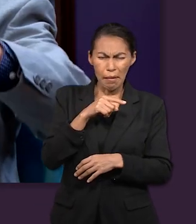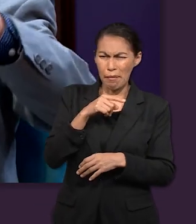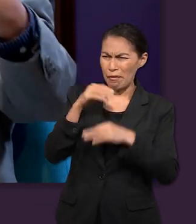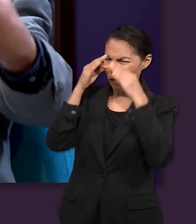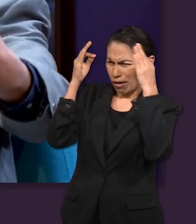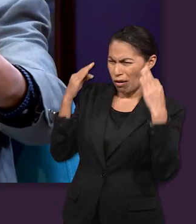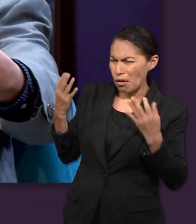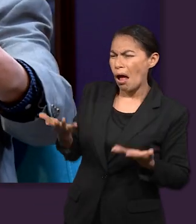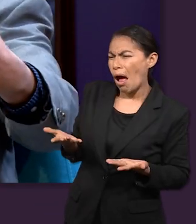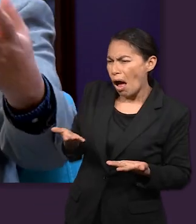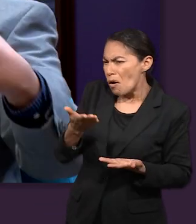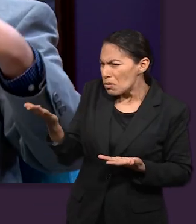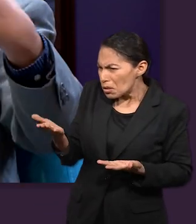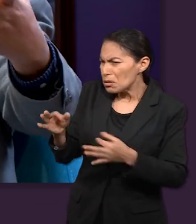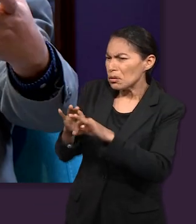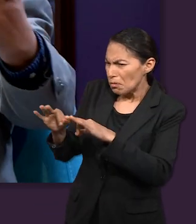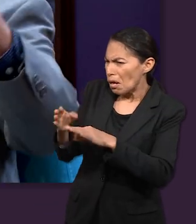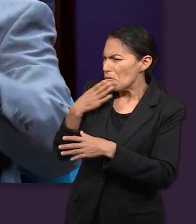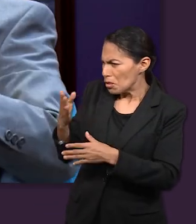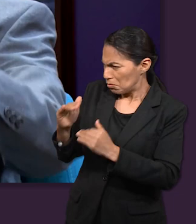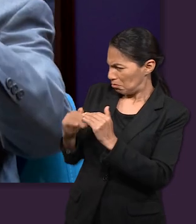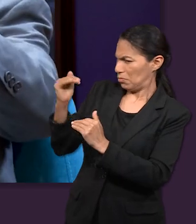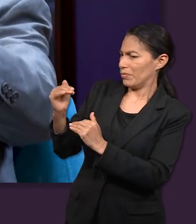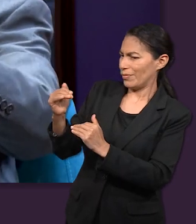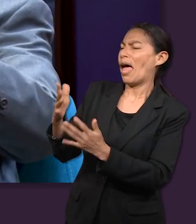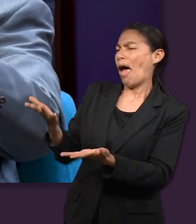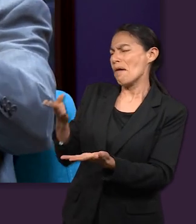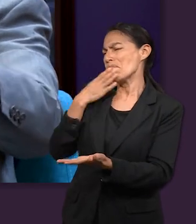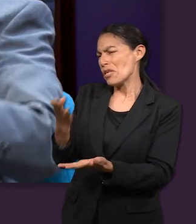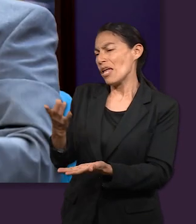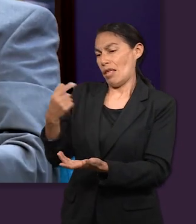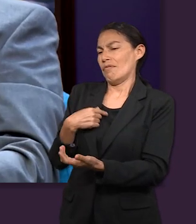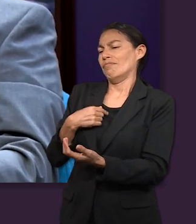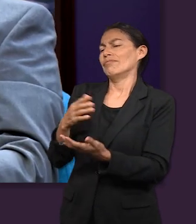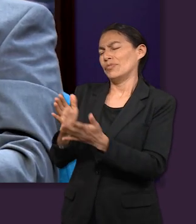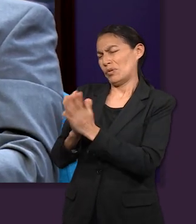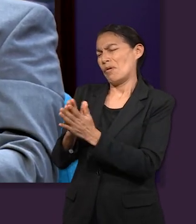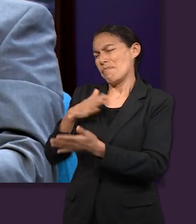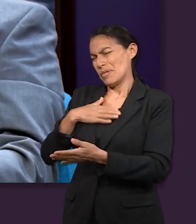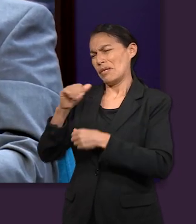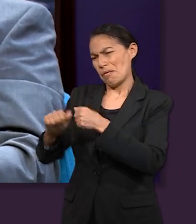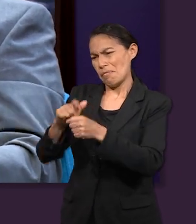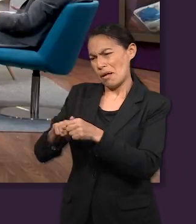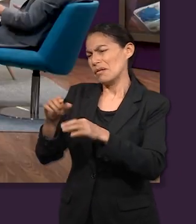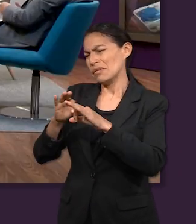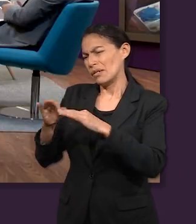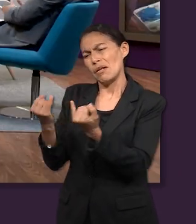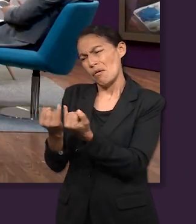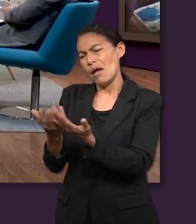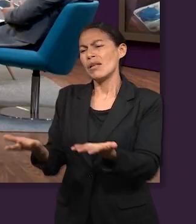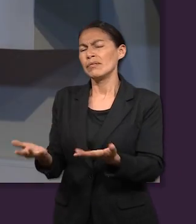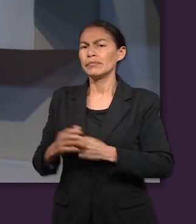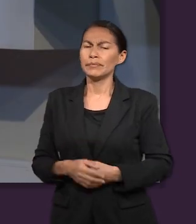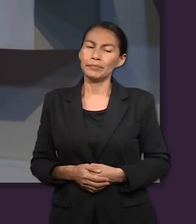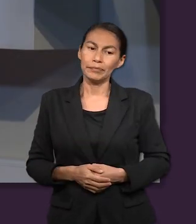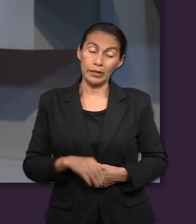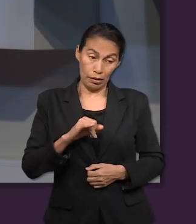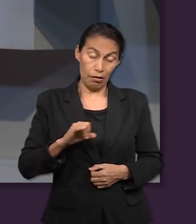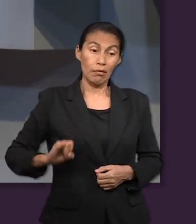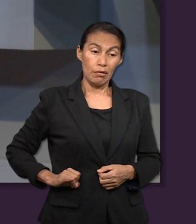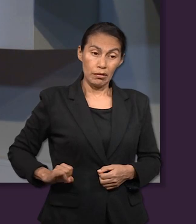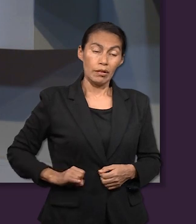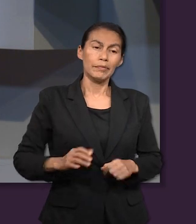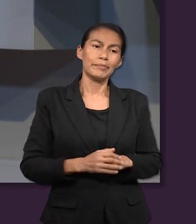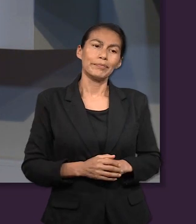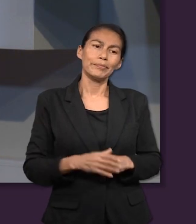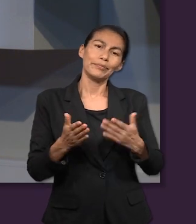vaqueros, mayorales, alguien de ustedes, pues quiero que trabajen también con mis animales, ¿no? Qué interesante es. Claro que sí. Bueno, vamos a